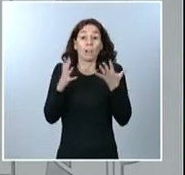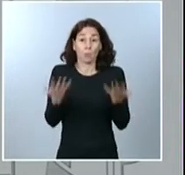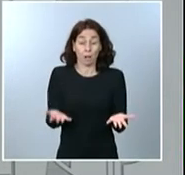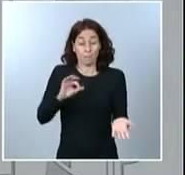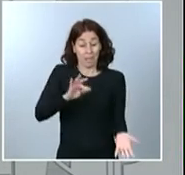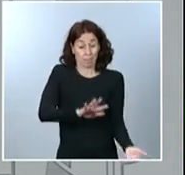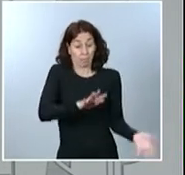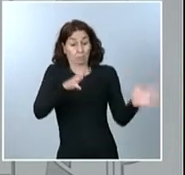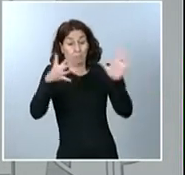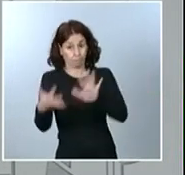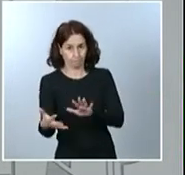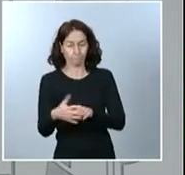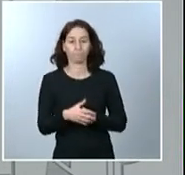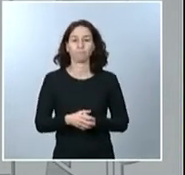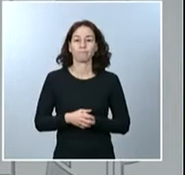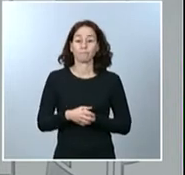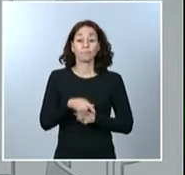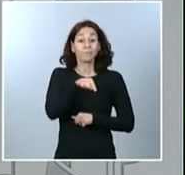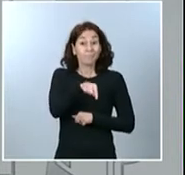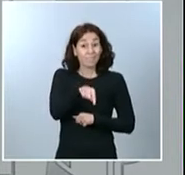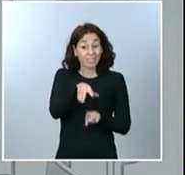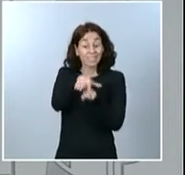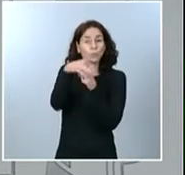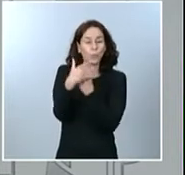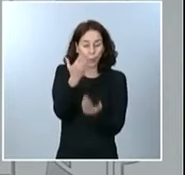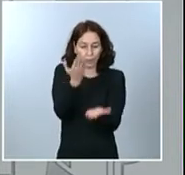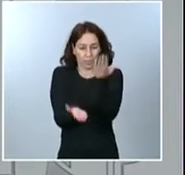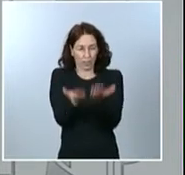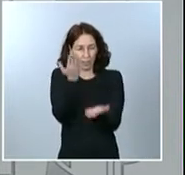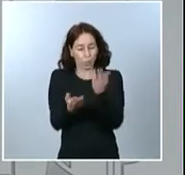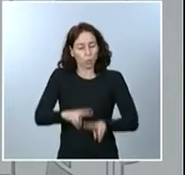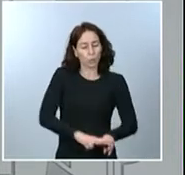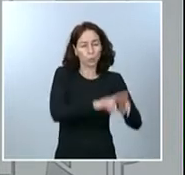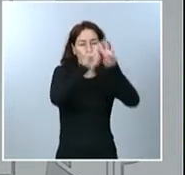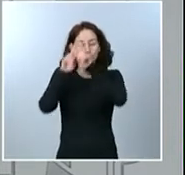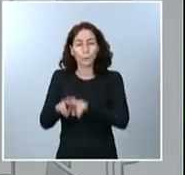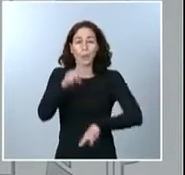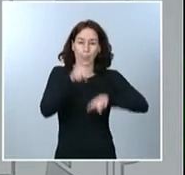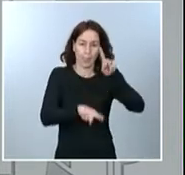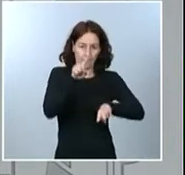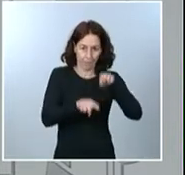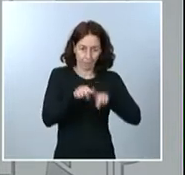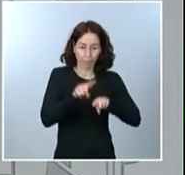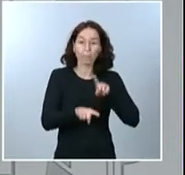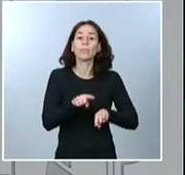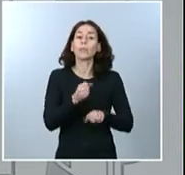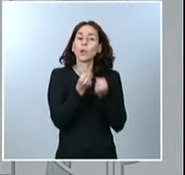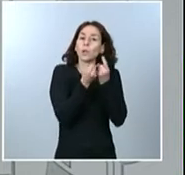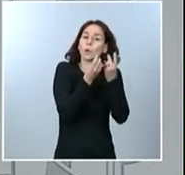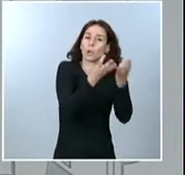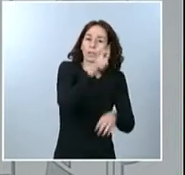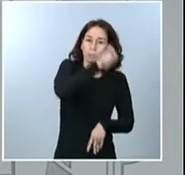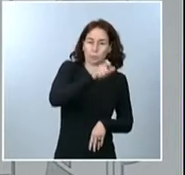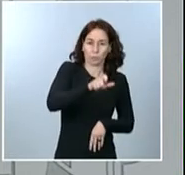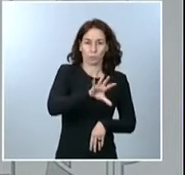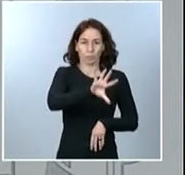del riesgo, se tienen en cuenta tanto indicadores relativos al número de infecciones, según los criterios epidemiológicos y de nuestros expertos sanitarios,